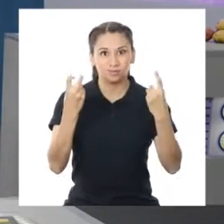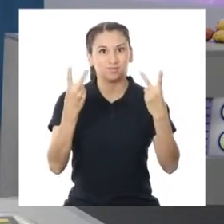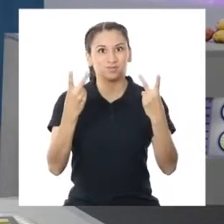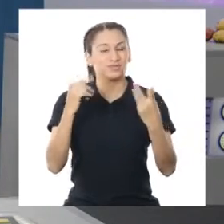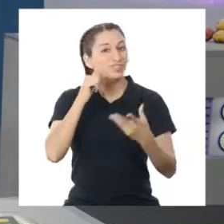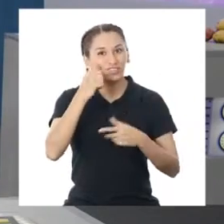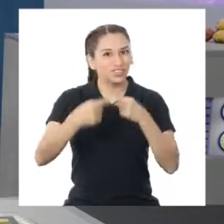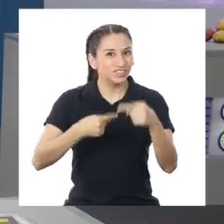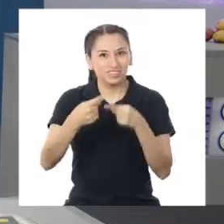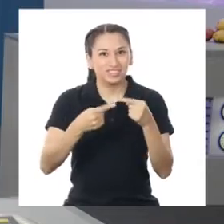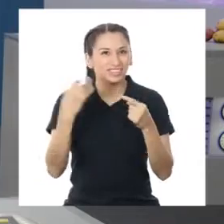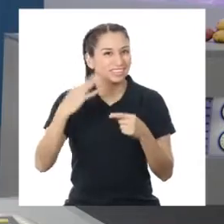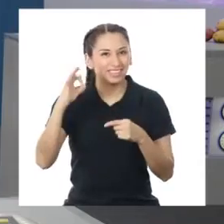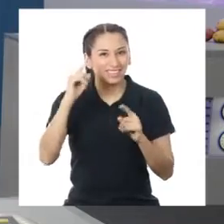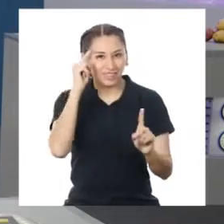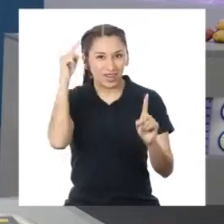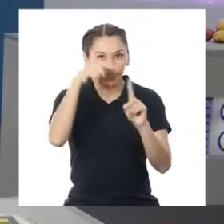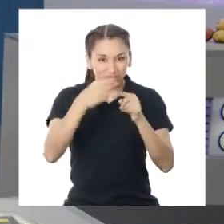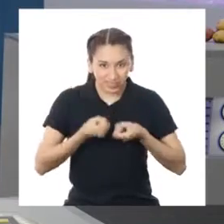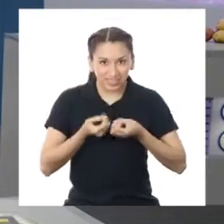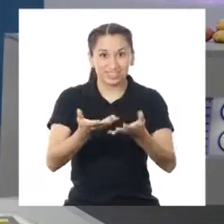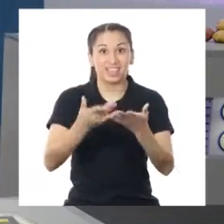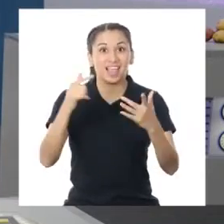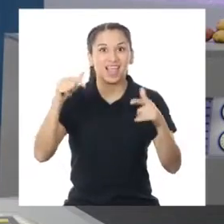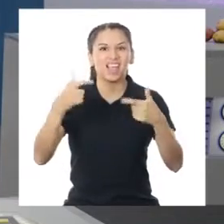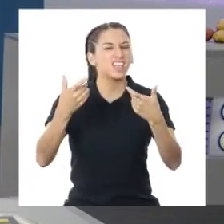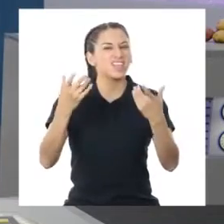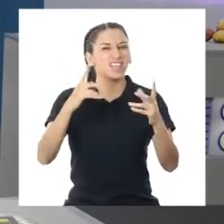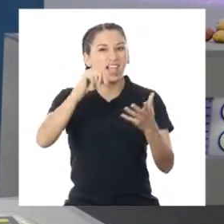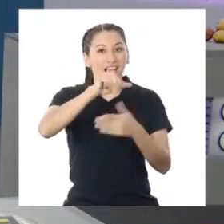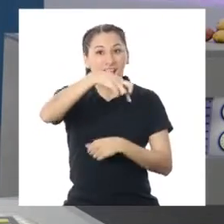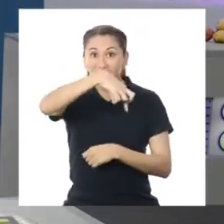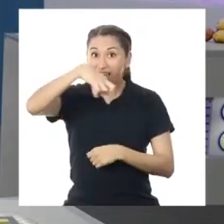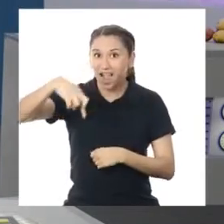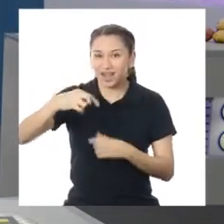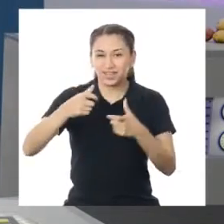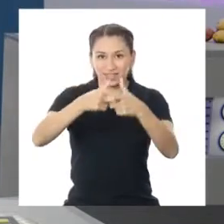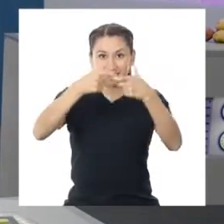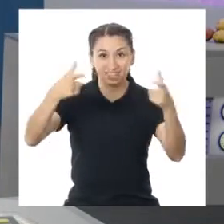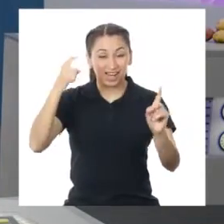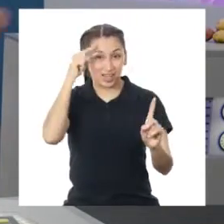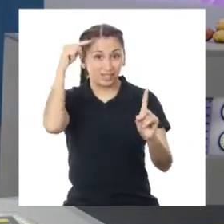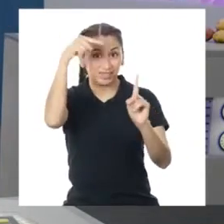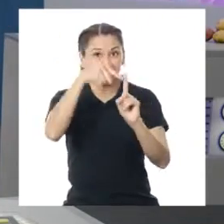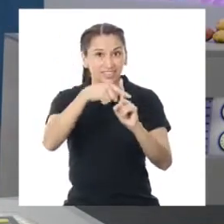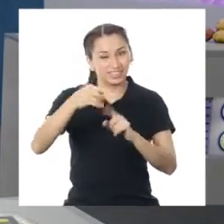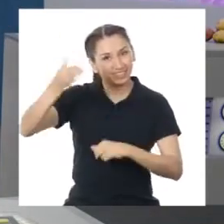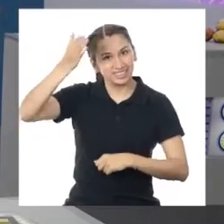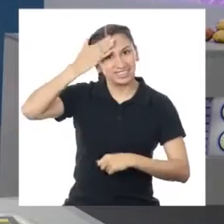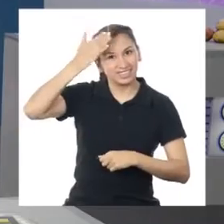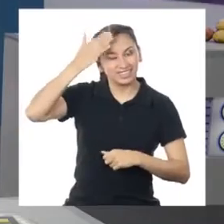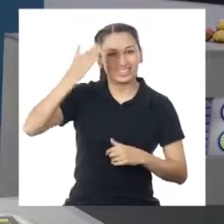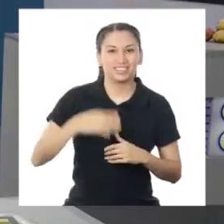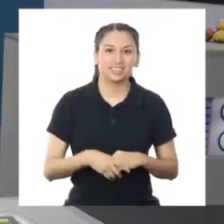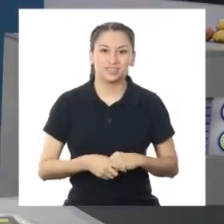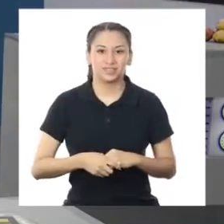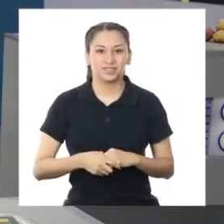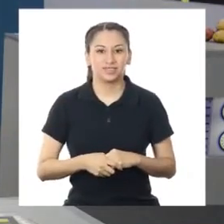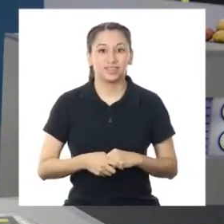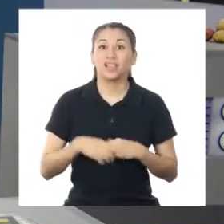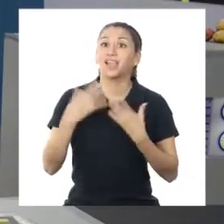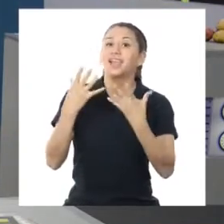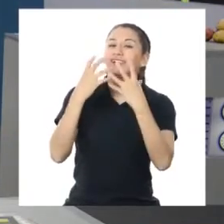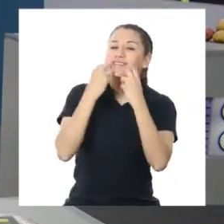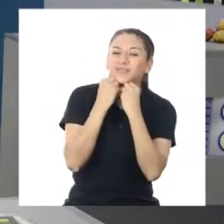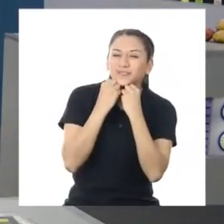nos tiene una misión preparada en nuestra súper aplicación, El Gran Desafío del Saber. Querida